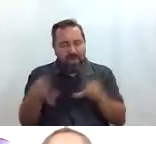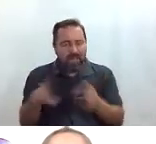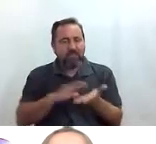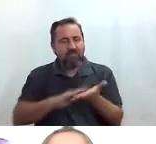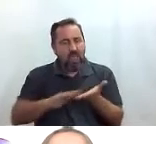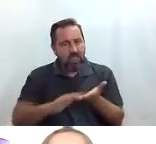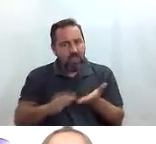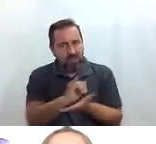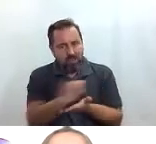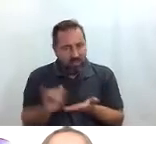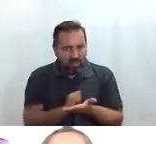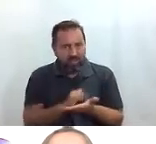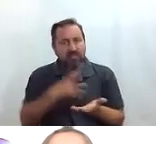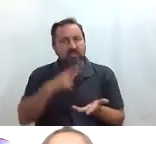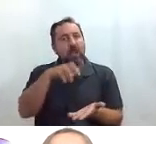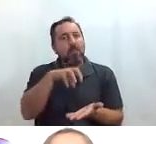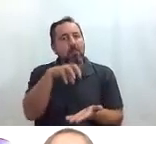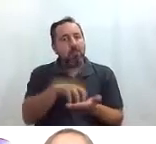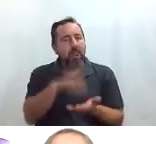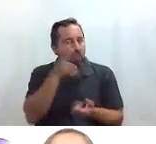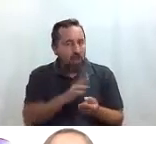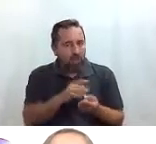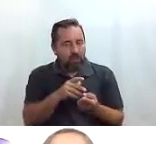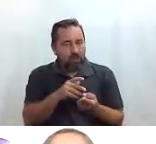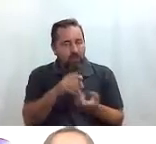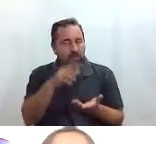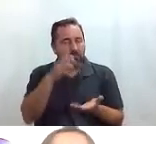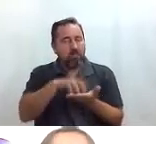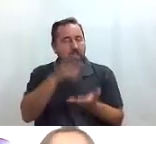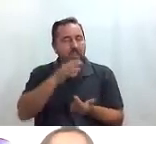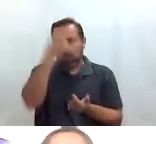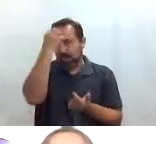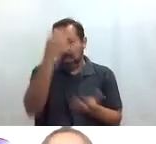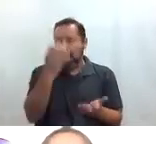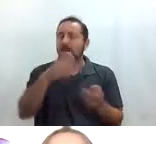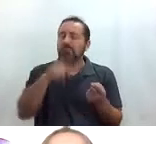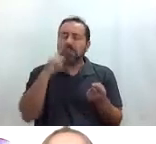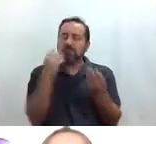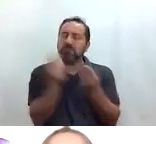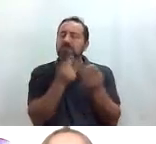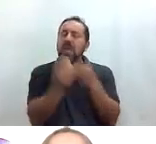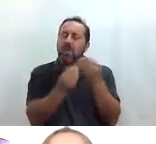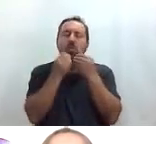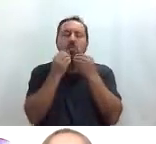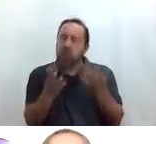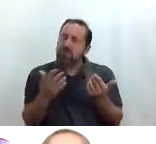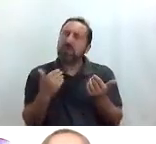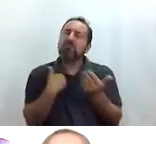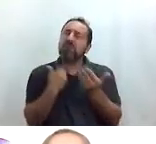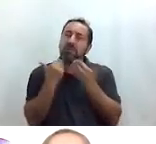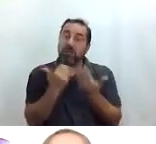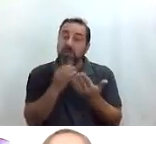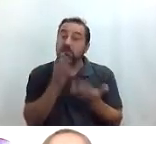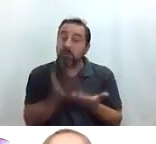en este caso es del Palacio Real y que se notan muy bien la verdad están muy bien hechos y es de agradecer porque claro